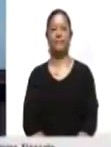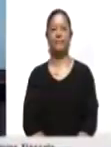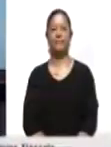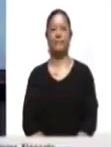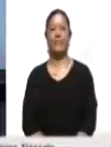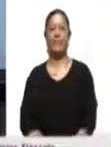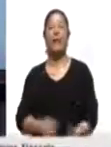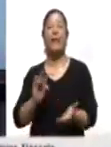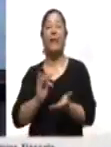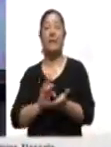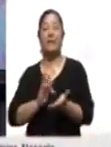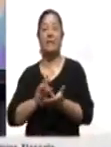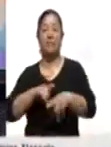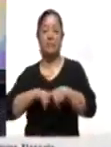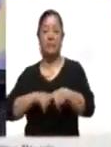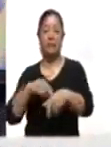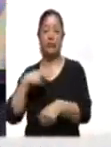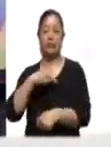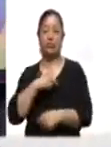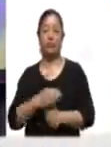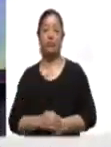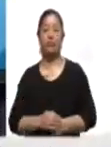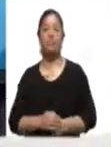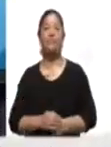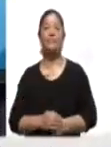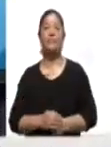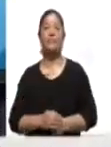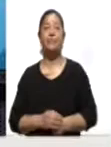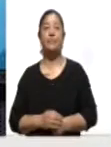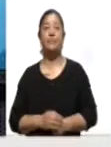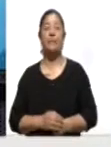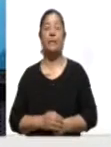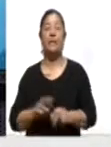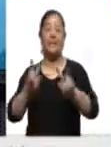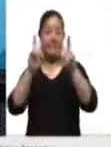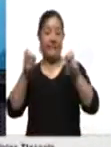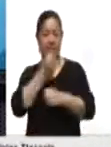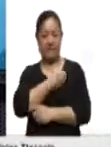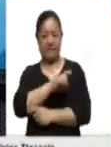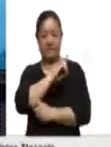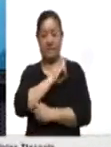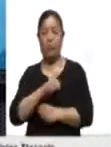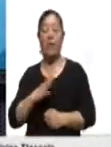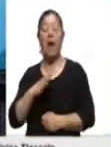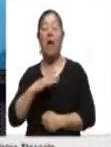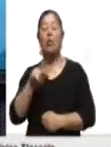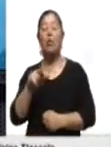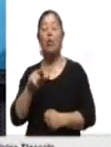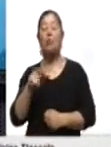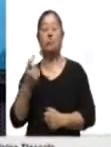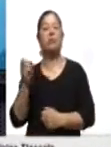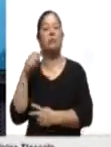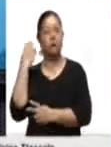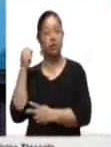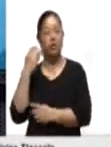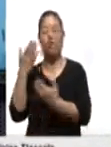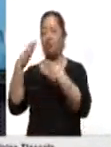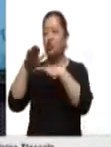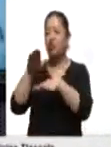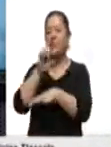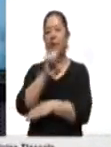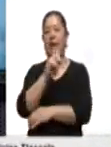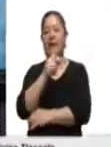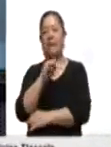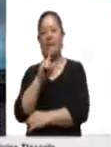Gracias por continuar con nosotros, tenemos más información y en más temas de salud se llevó a cabo un seminario sobre la epilepsia, con el